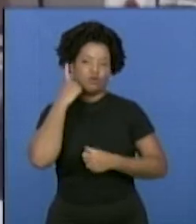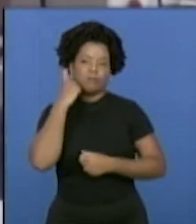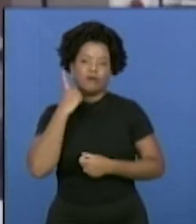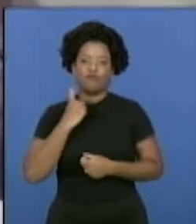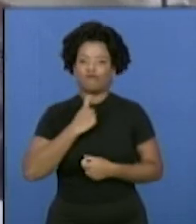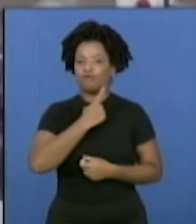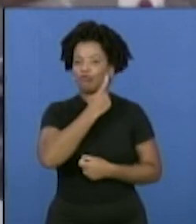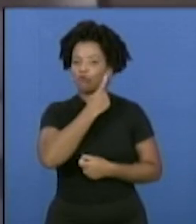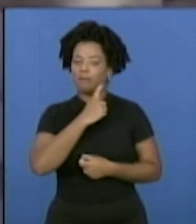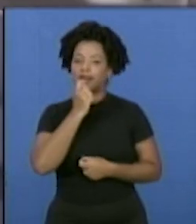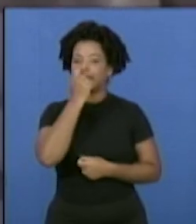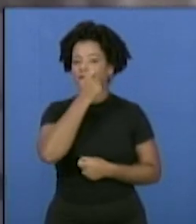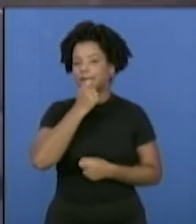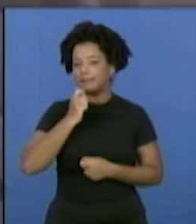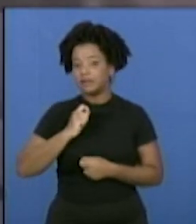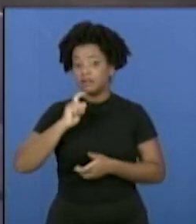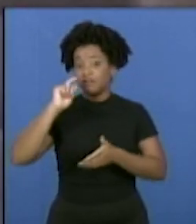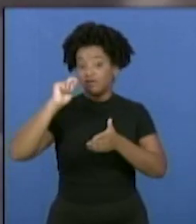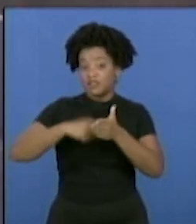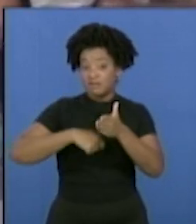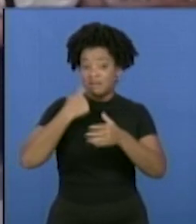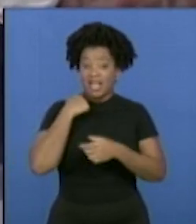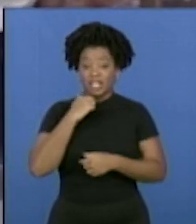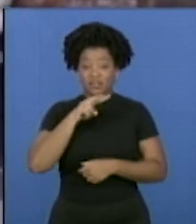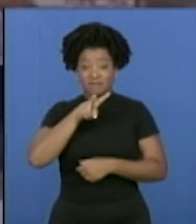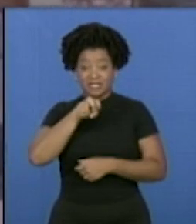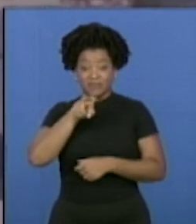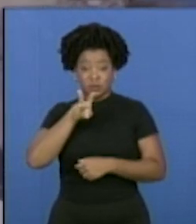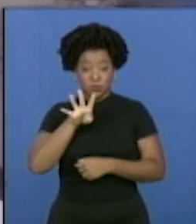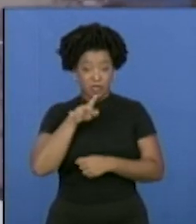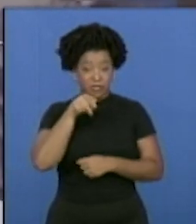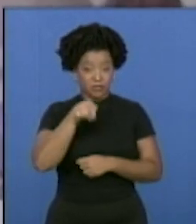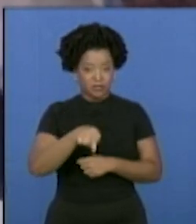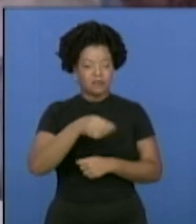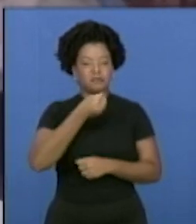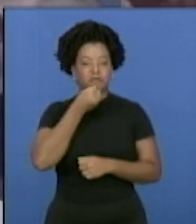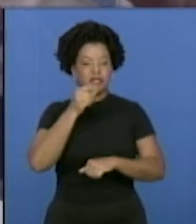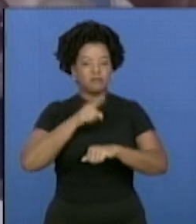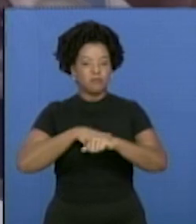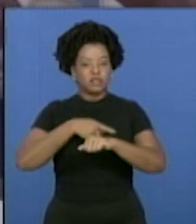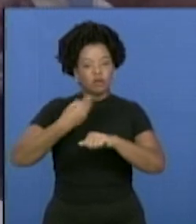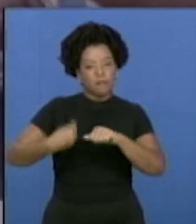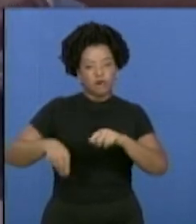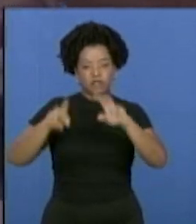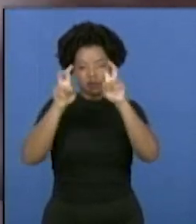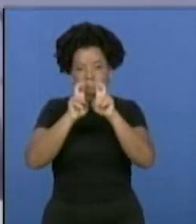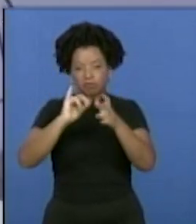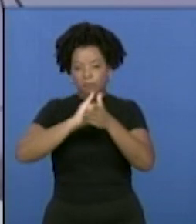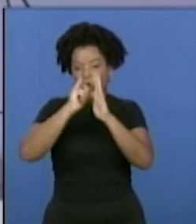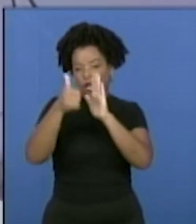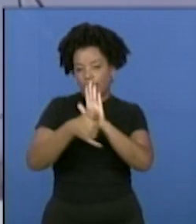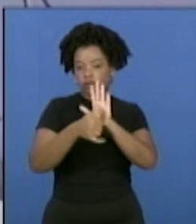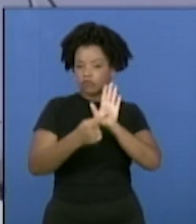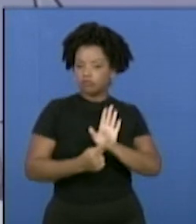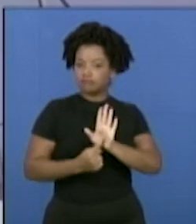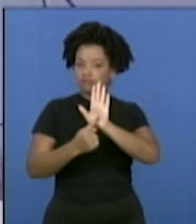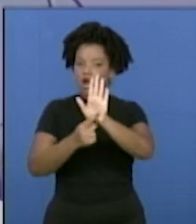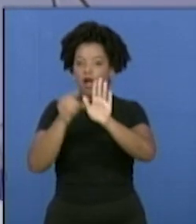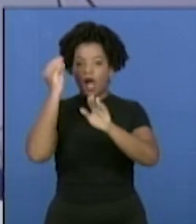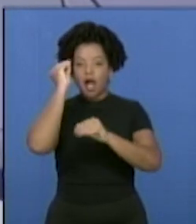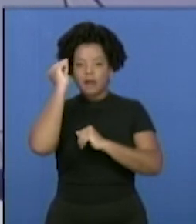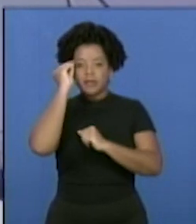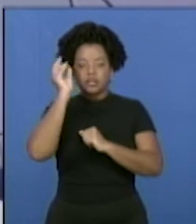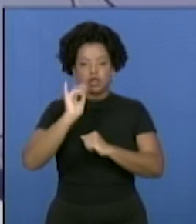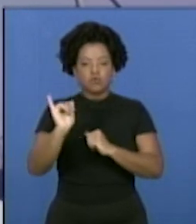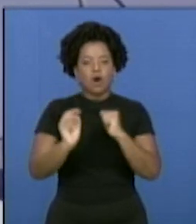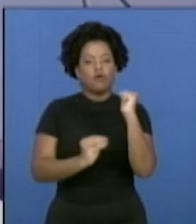industria. FIMAE 2024 será una oportunidad para la presentación de investigaciones y proyectos científico-técnicos, el fortalecimiento